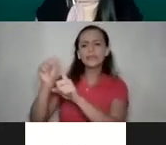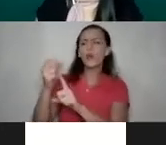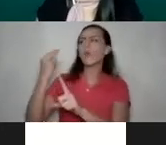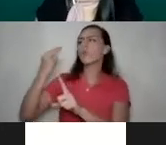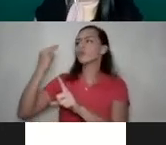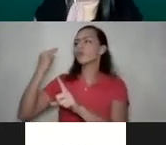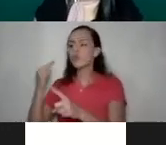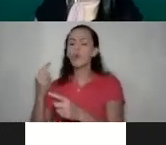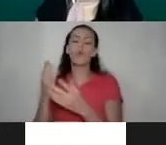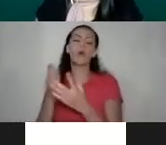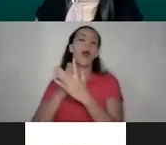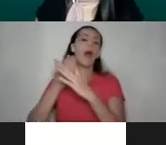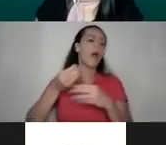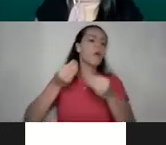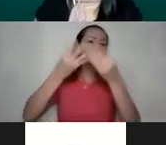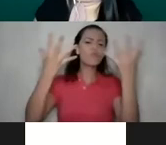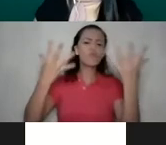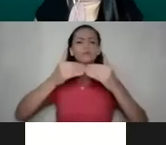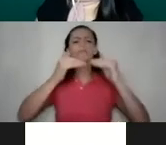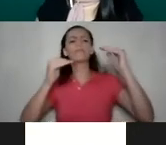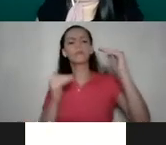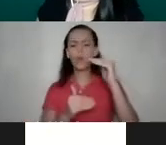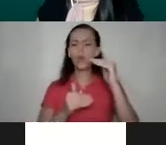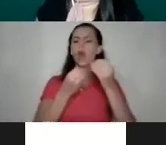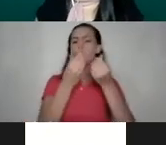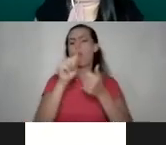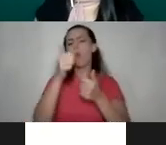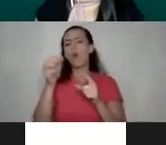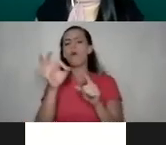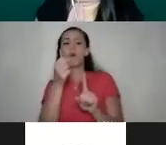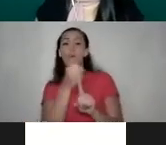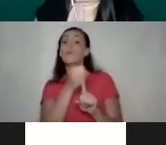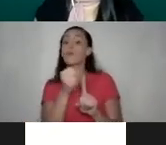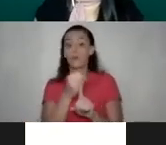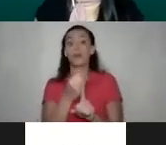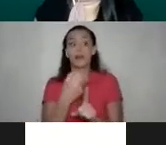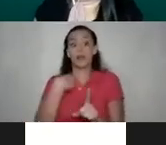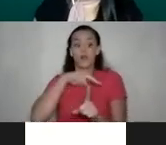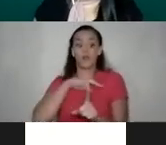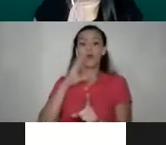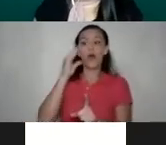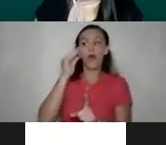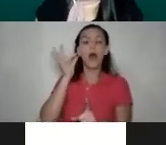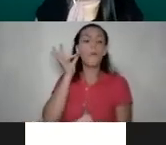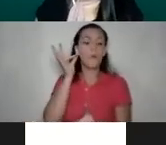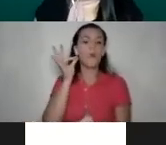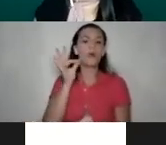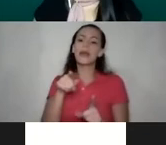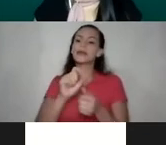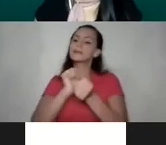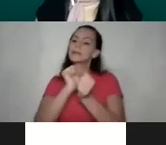través de un montón de brechas, desigualdades y otras formas de violencia que hemos experimentado las mujeres, se hizo completamente